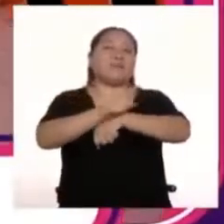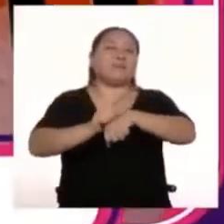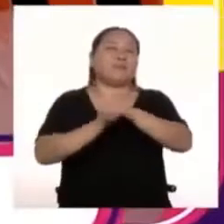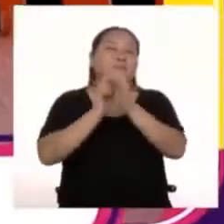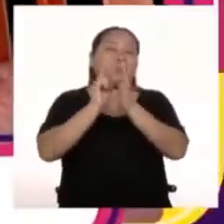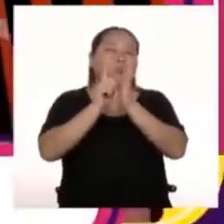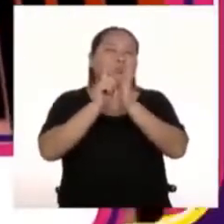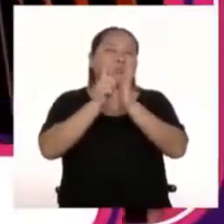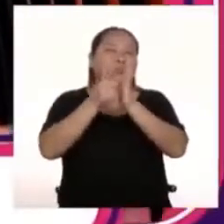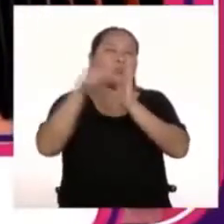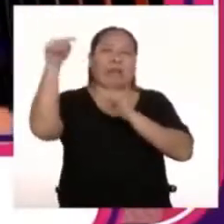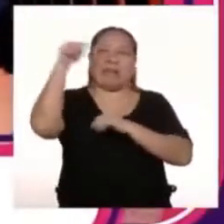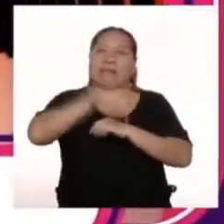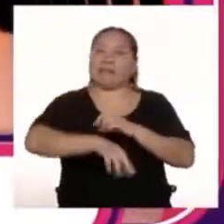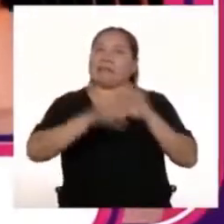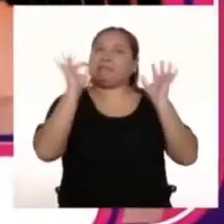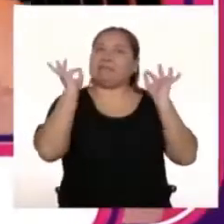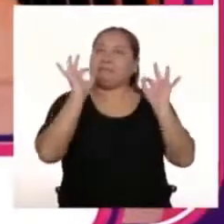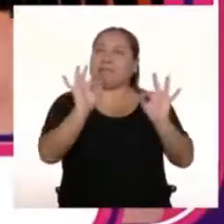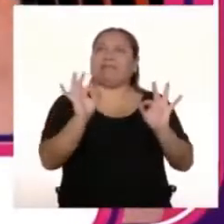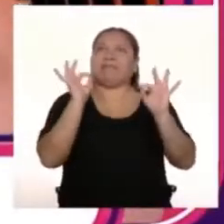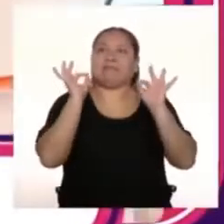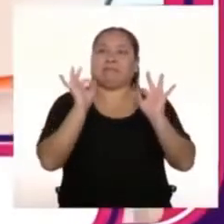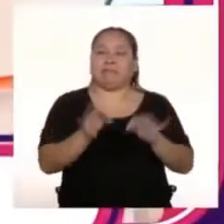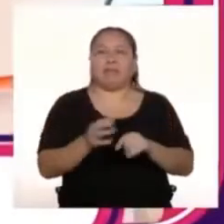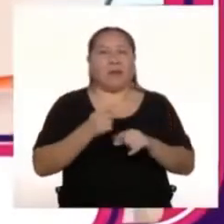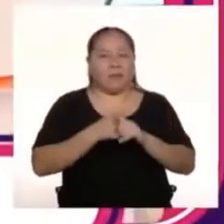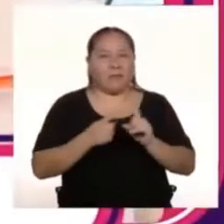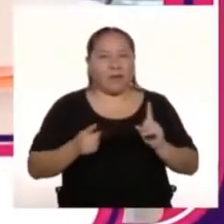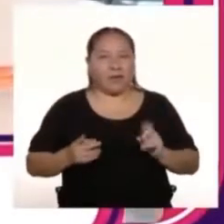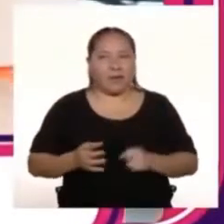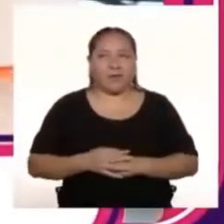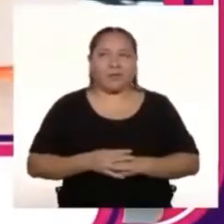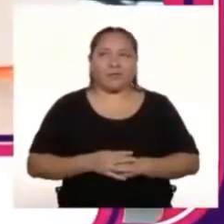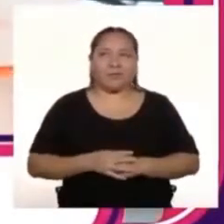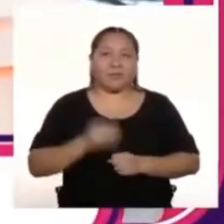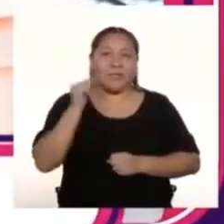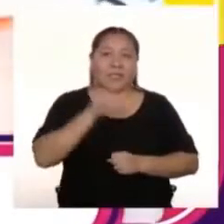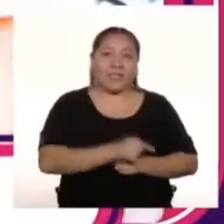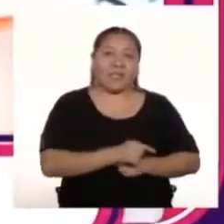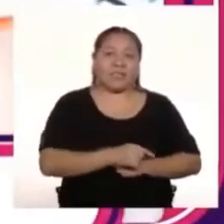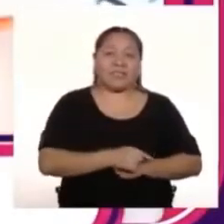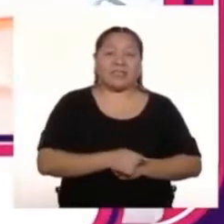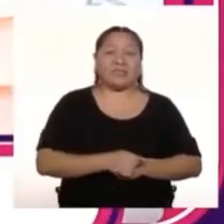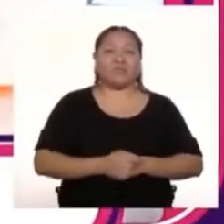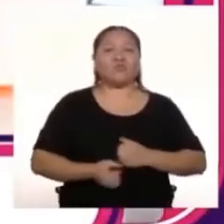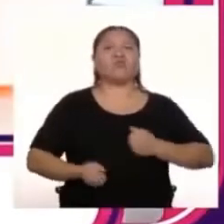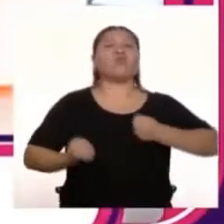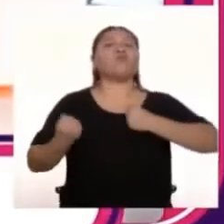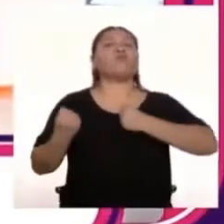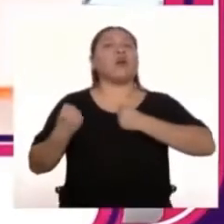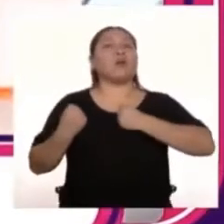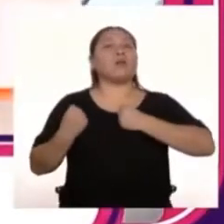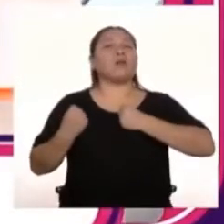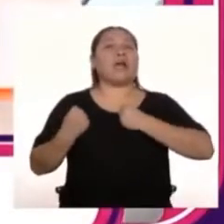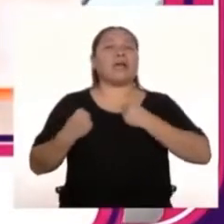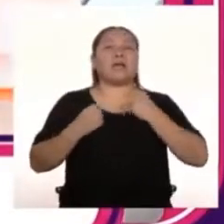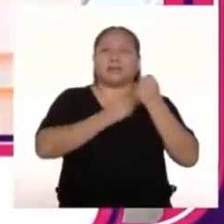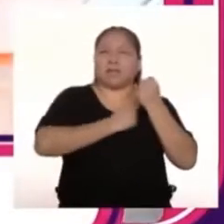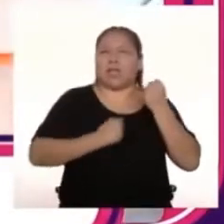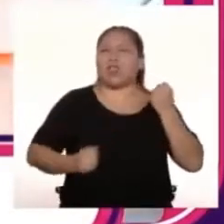segundos ¿Ya? Este Pero no necesariamente El señor Del tiempo Es malo